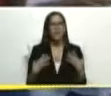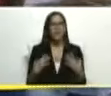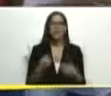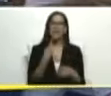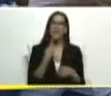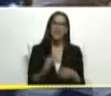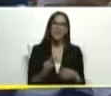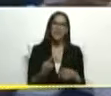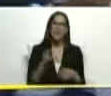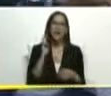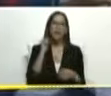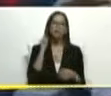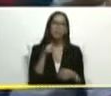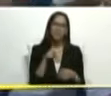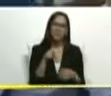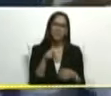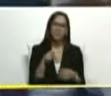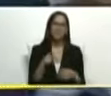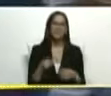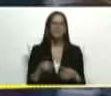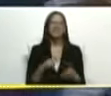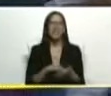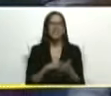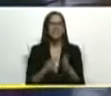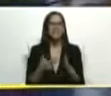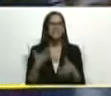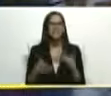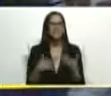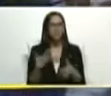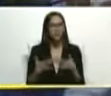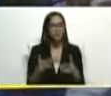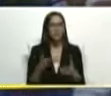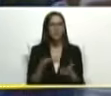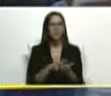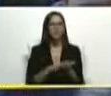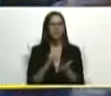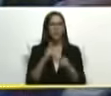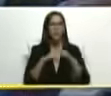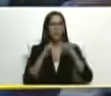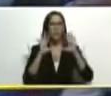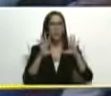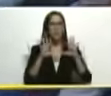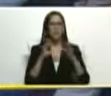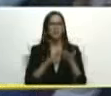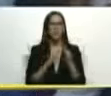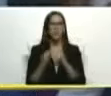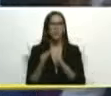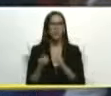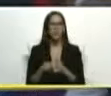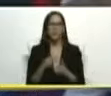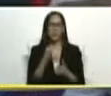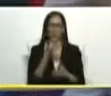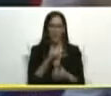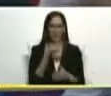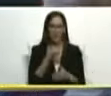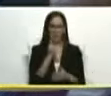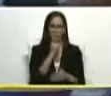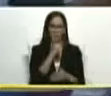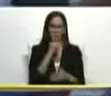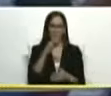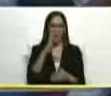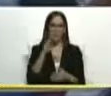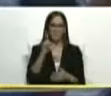dijera a usted que sintió cuando llegaron las soluciones del 1x10 a esta comunidad buenas tardes me llamo Blanca